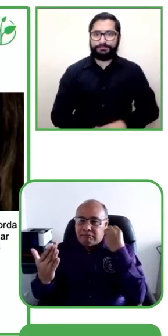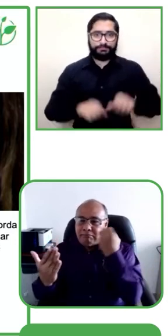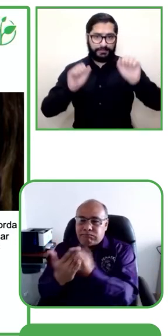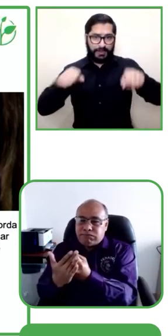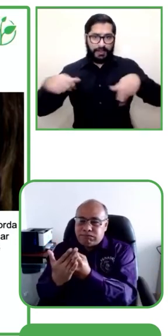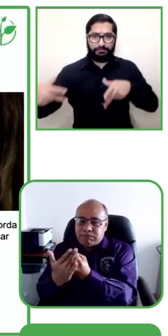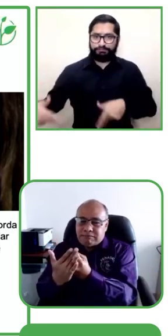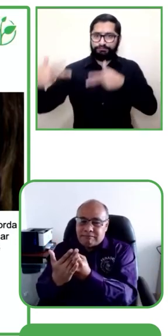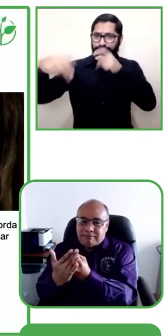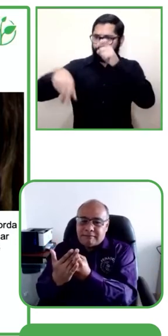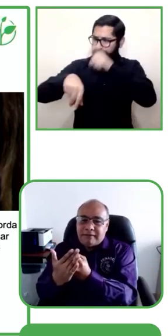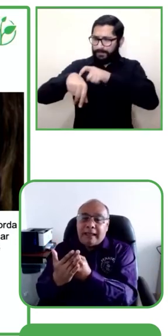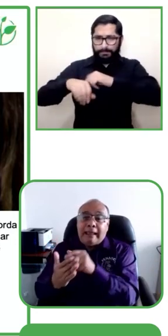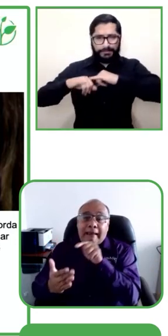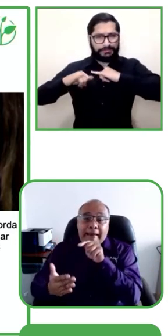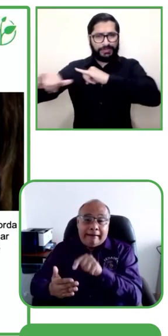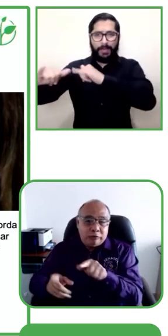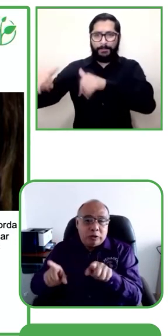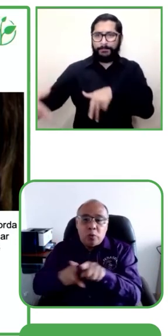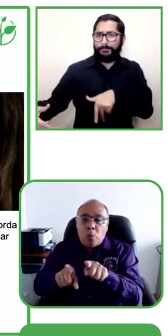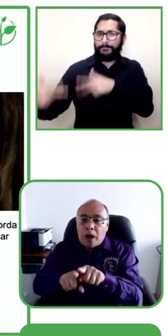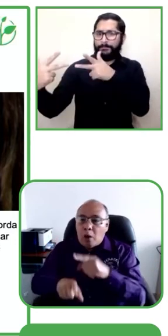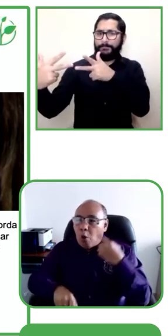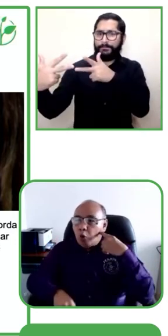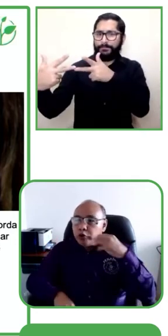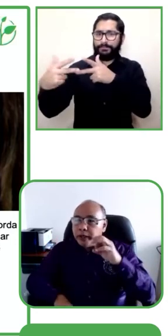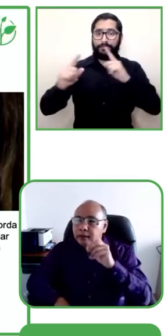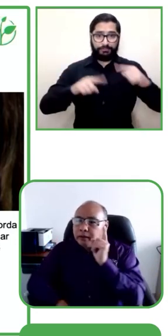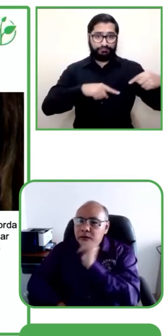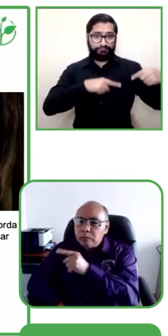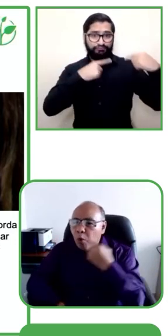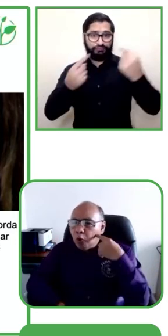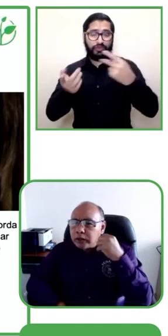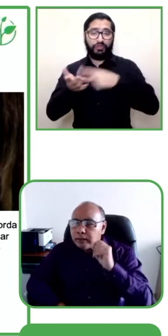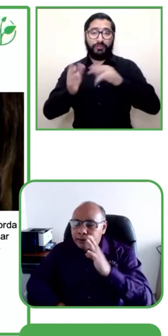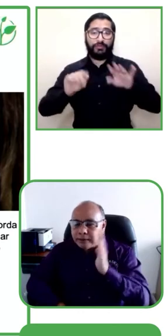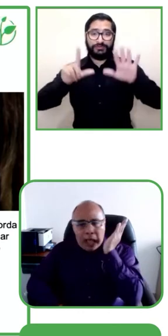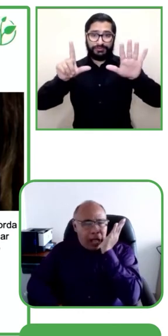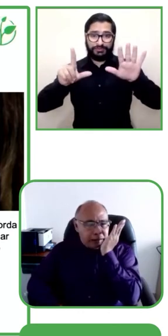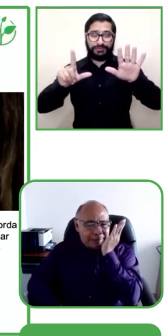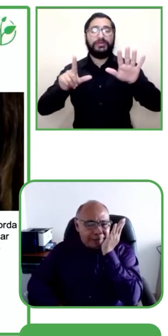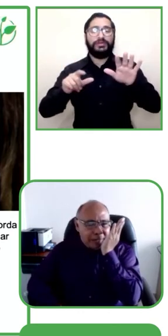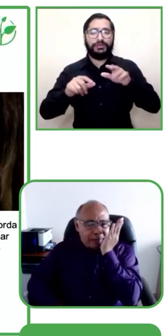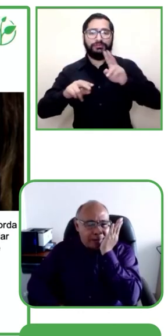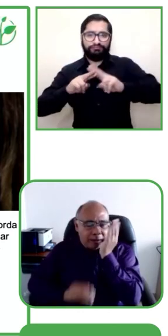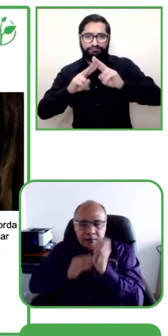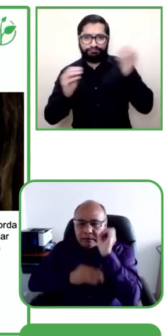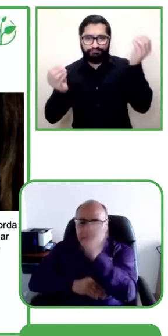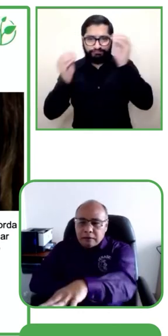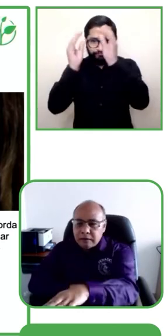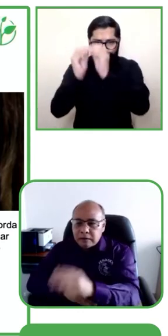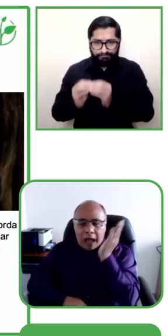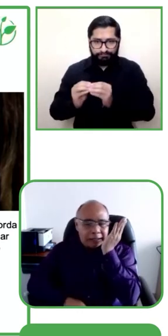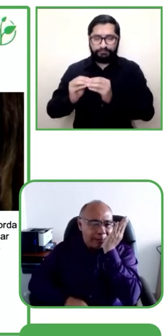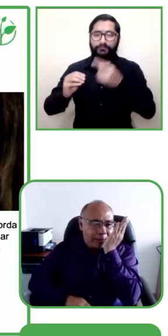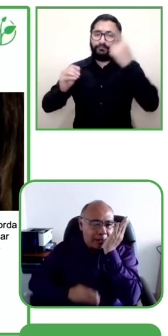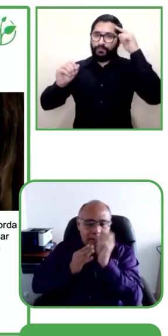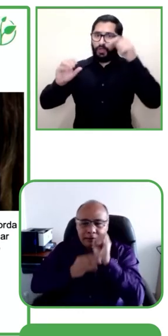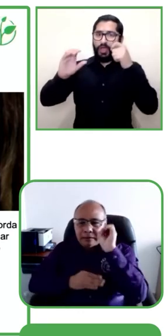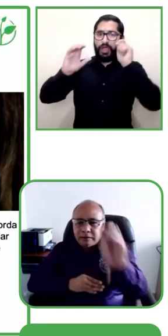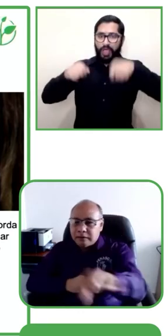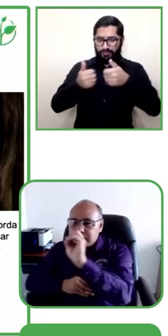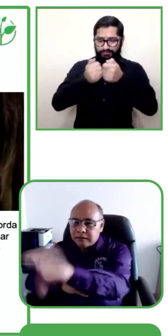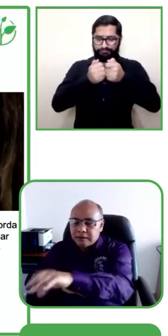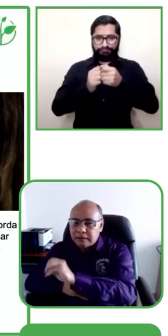se creó video mensajes por WhatsApp. Este servicio es lo mismo cuando ustedes, como personas oyentes, envían un audio,